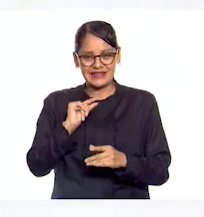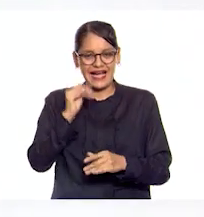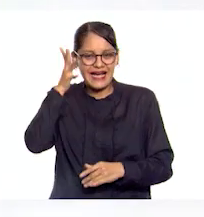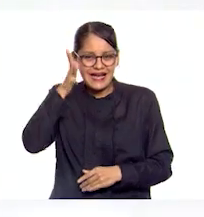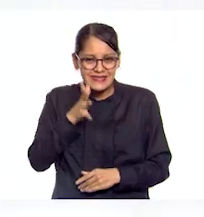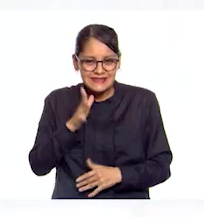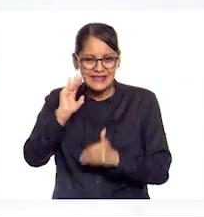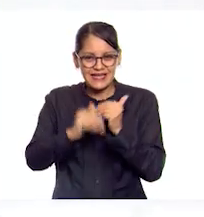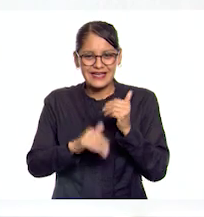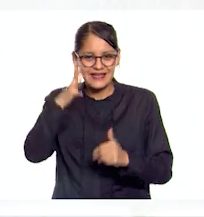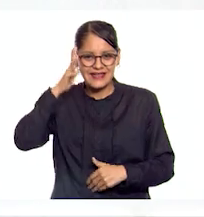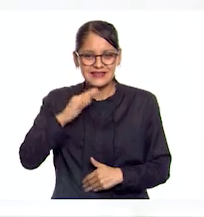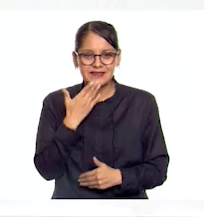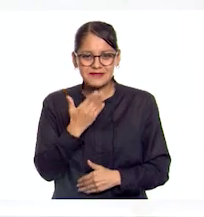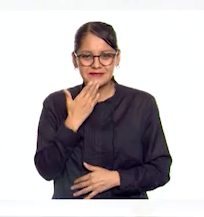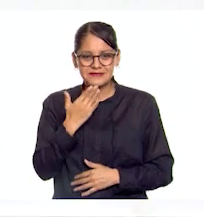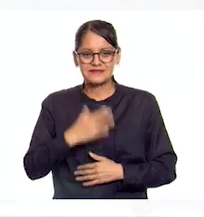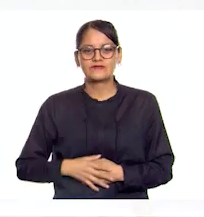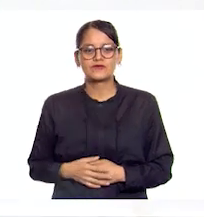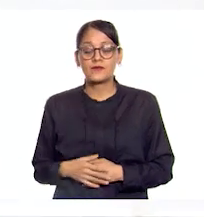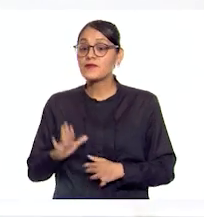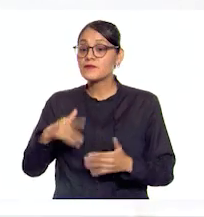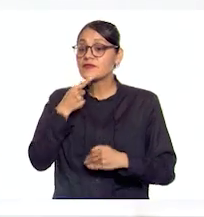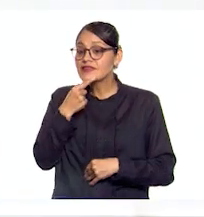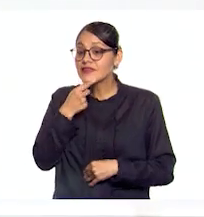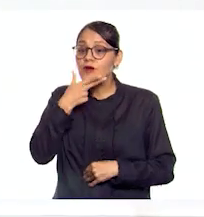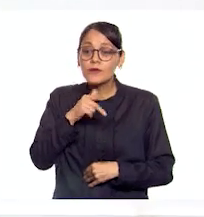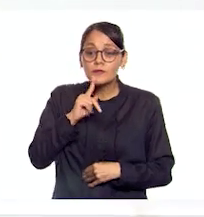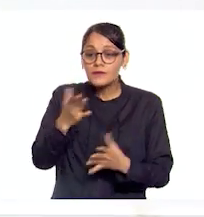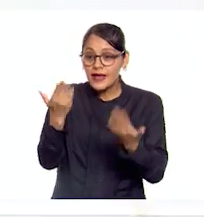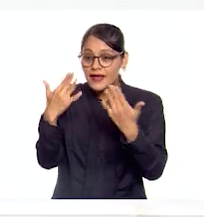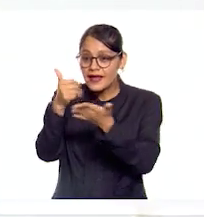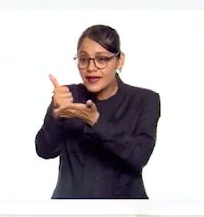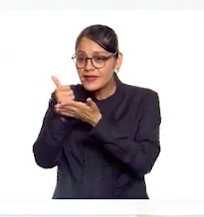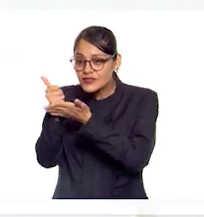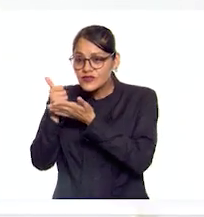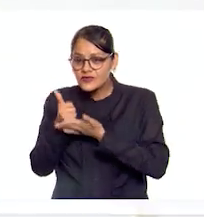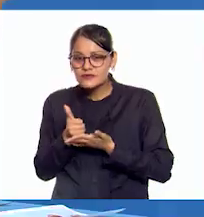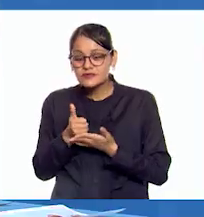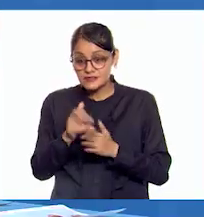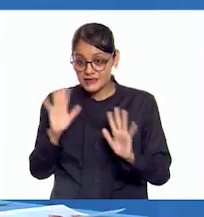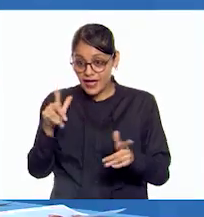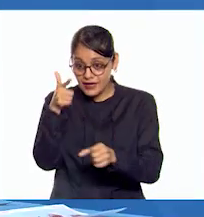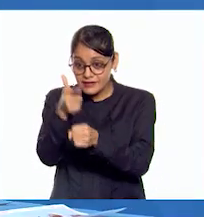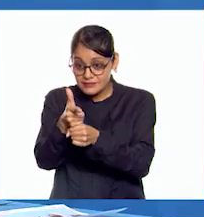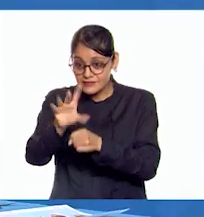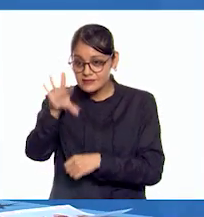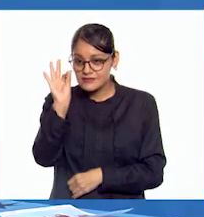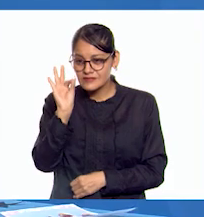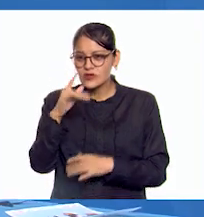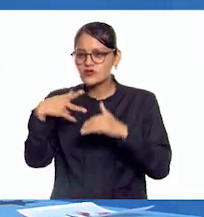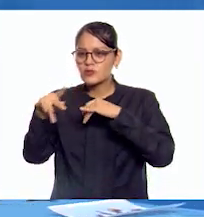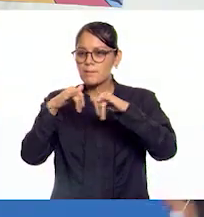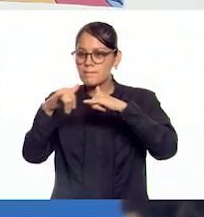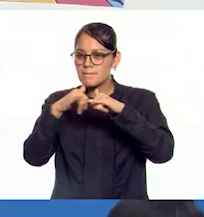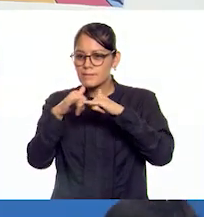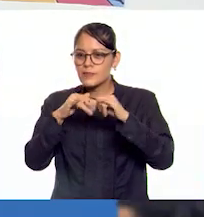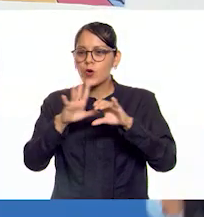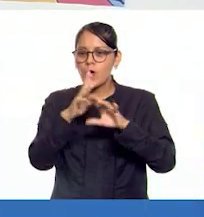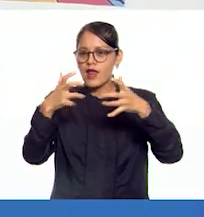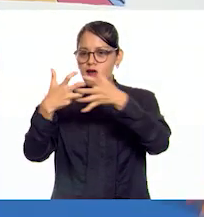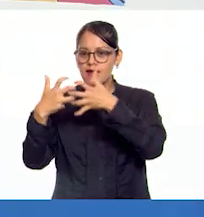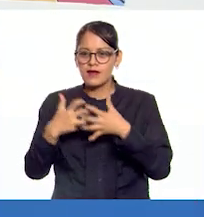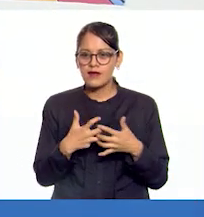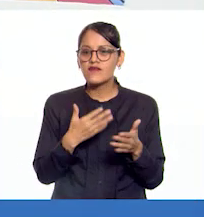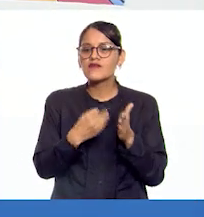terminando. Muy bien, muy bien. Niños y niñas, ayúdenme en casa. Ya encontrarán en su mapa cuáles son las zonas que me